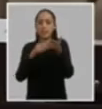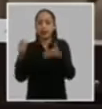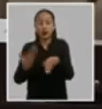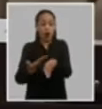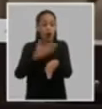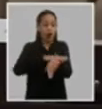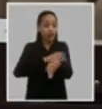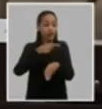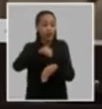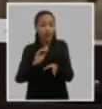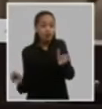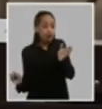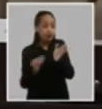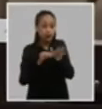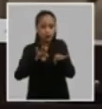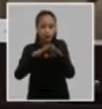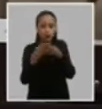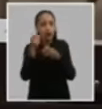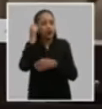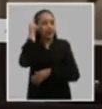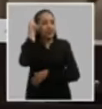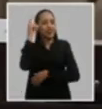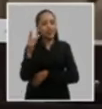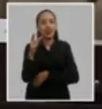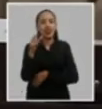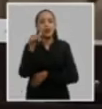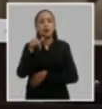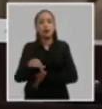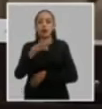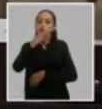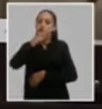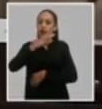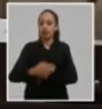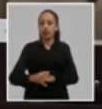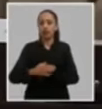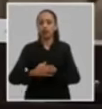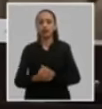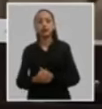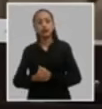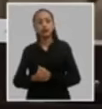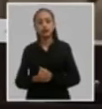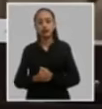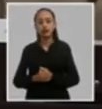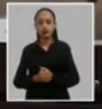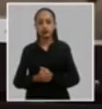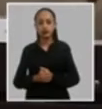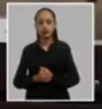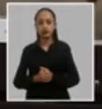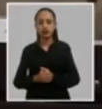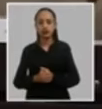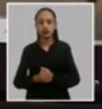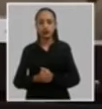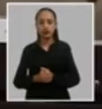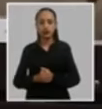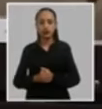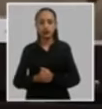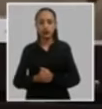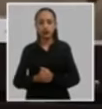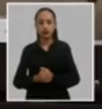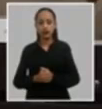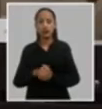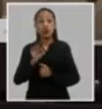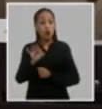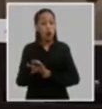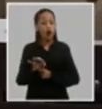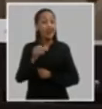recogió muy respetuosamente las ideas del pensamiento el legado de nuestro querido invencible comandante en jefe Fidel Castro Ruz el